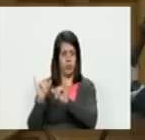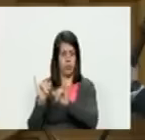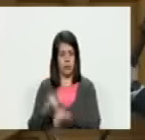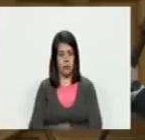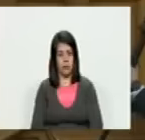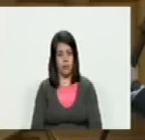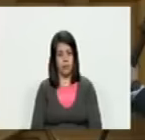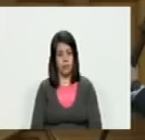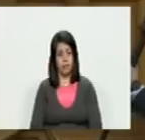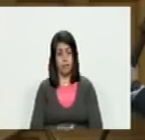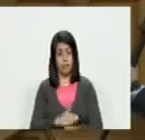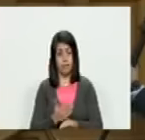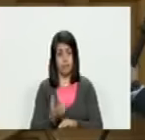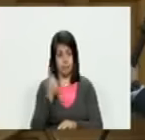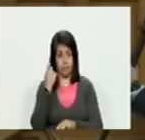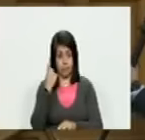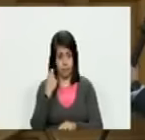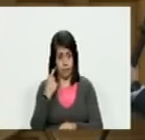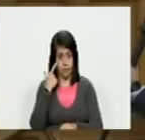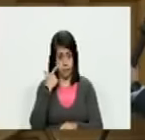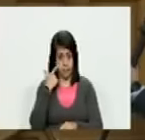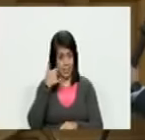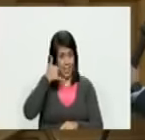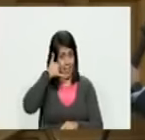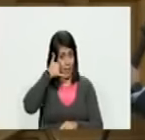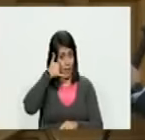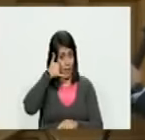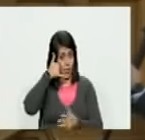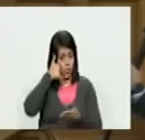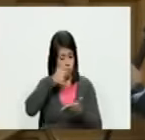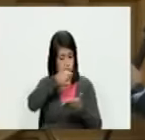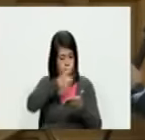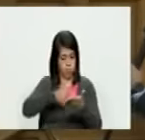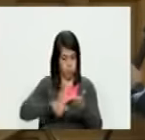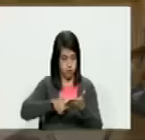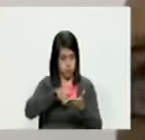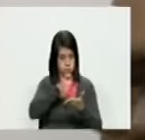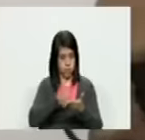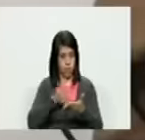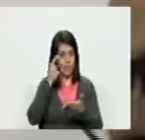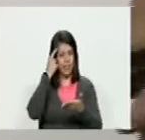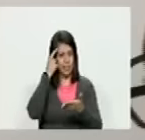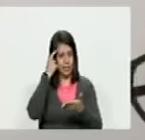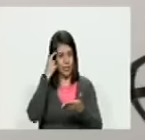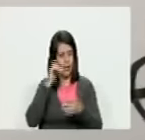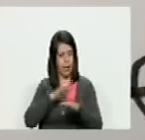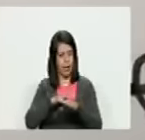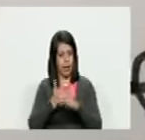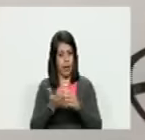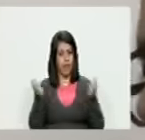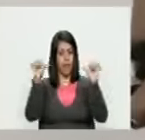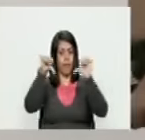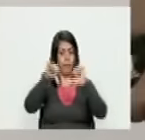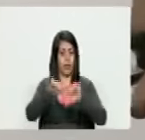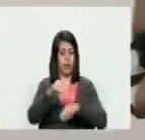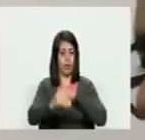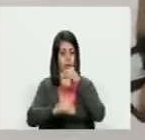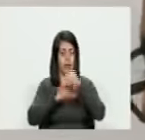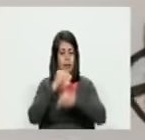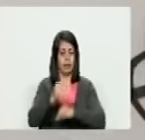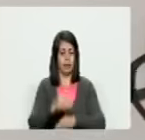porque bastaría con el escáner de este teléfono para darnos cuenta del fraude que cometieron